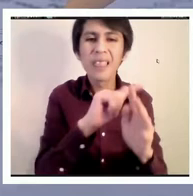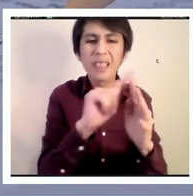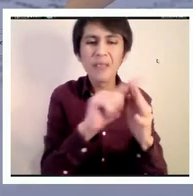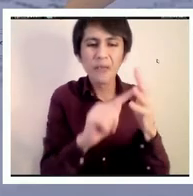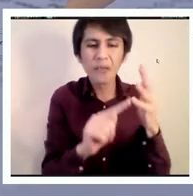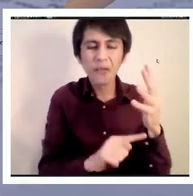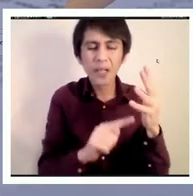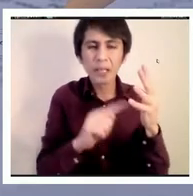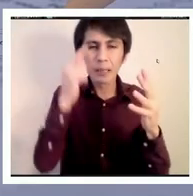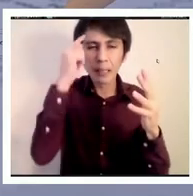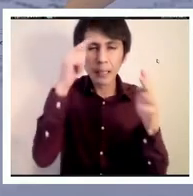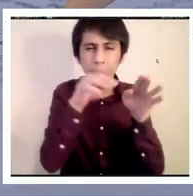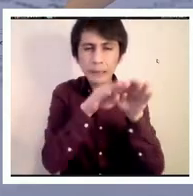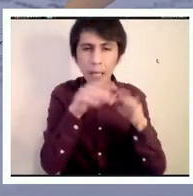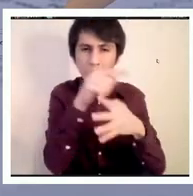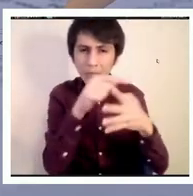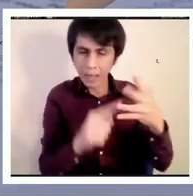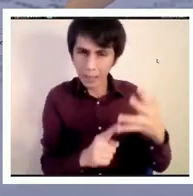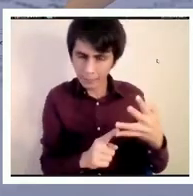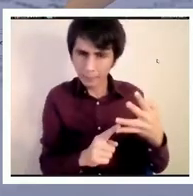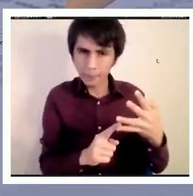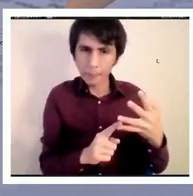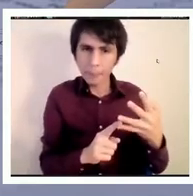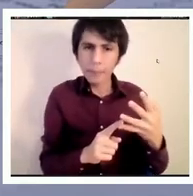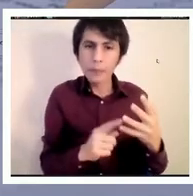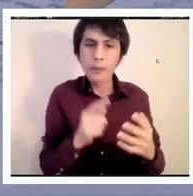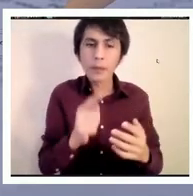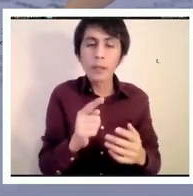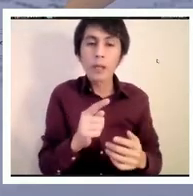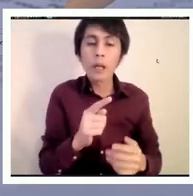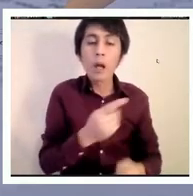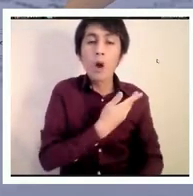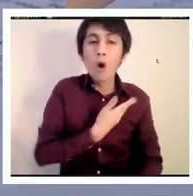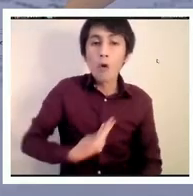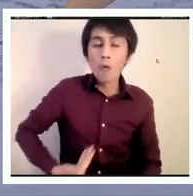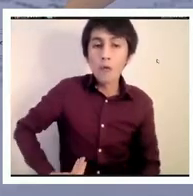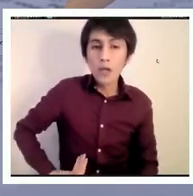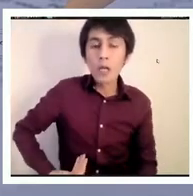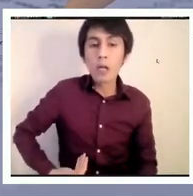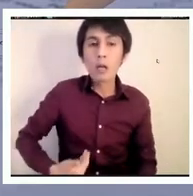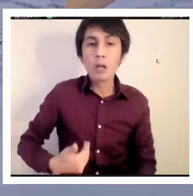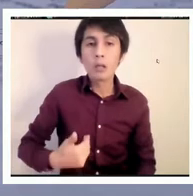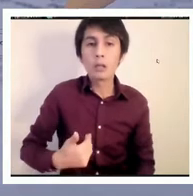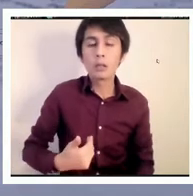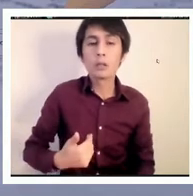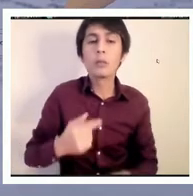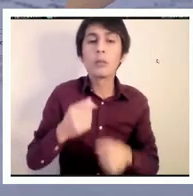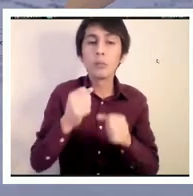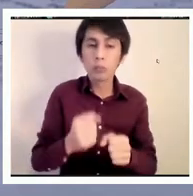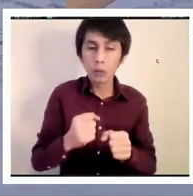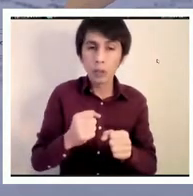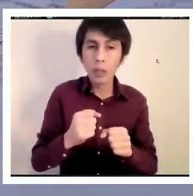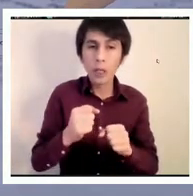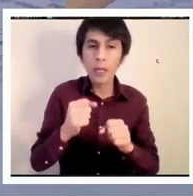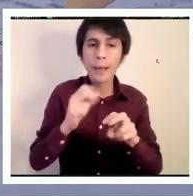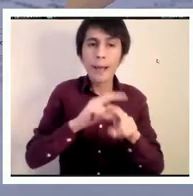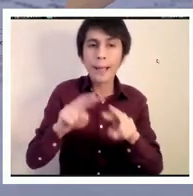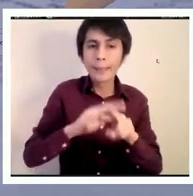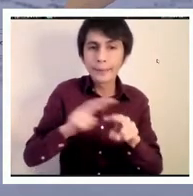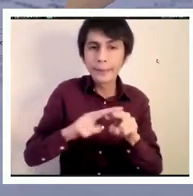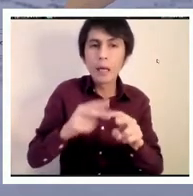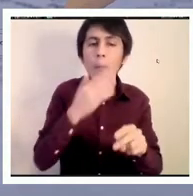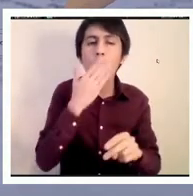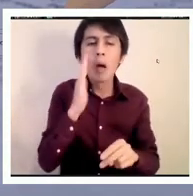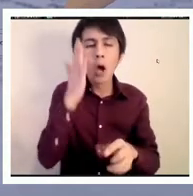a los gobiernos hasta cierto punto poder hacer un mejor juicio